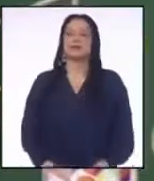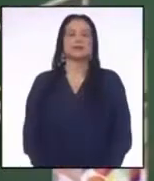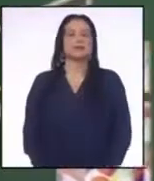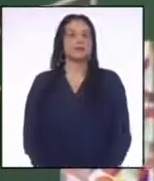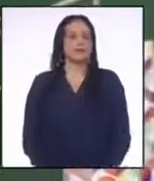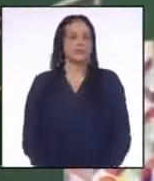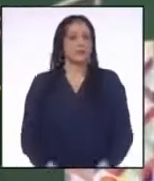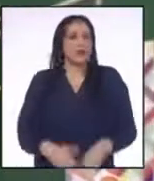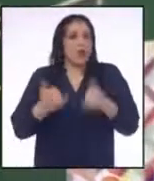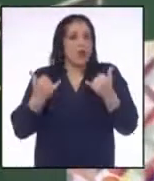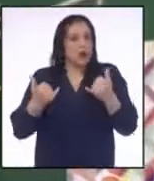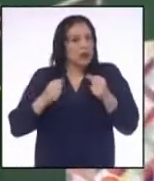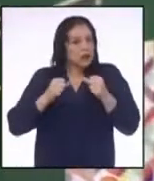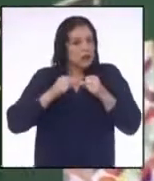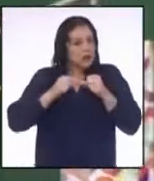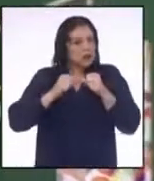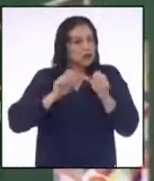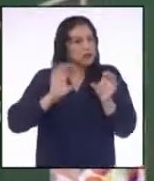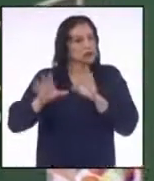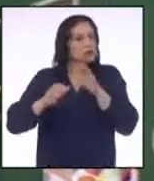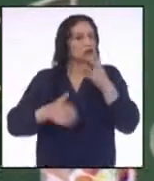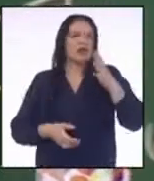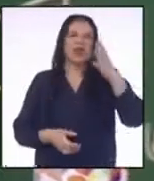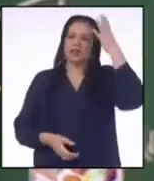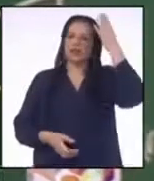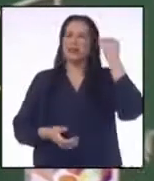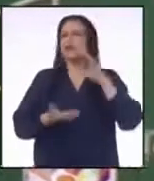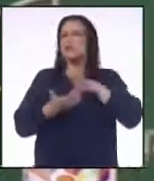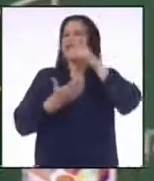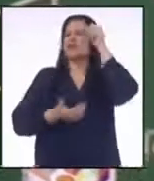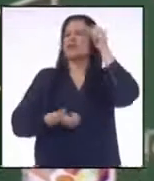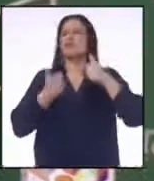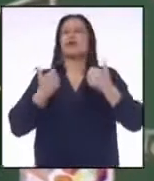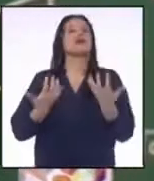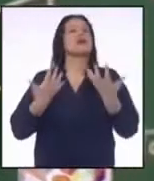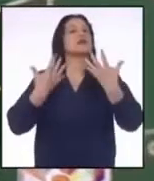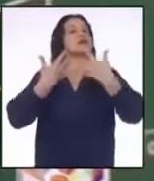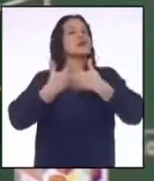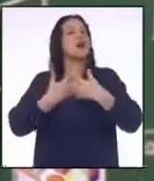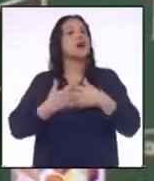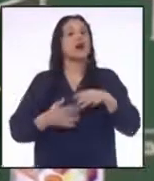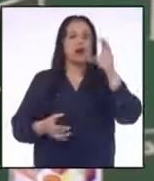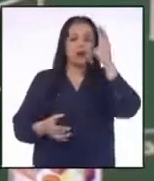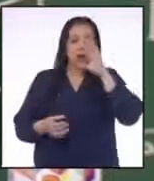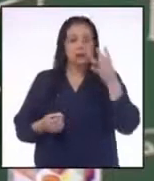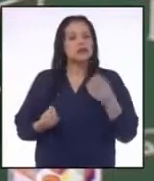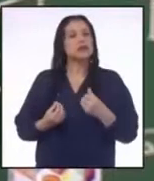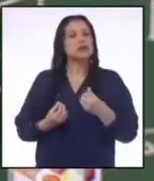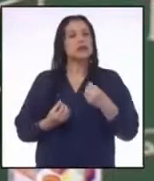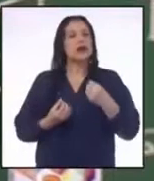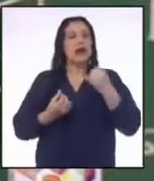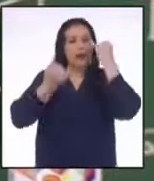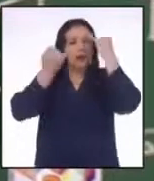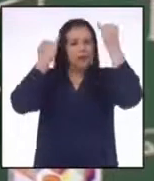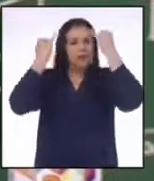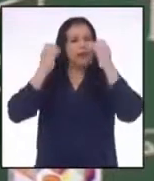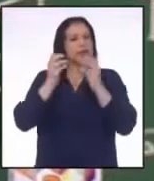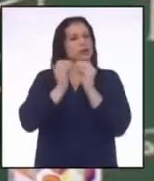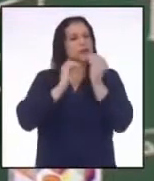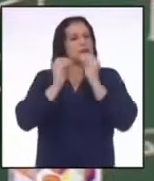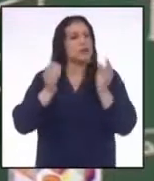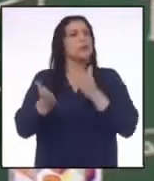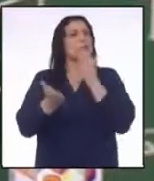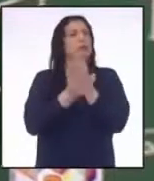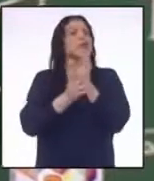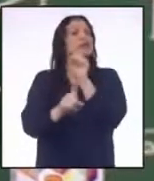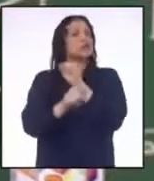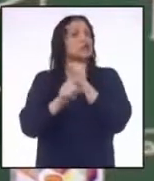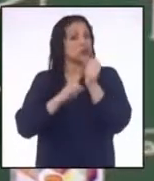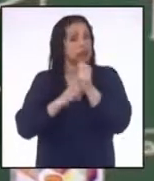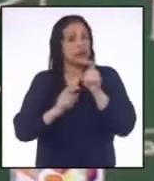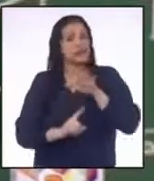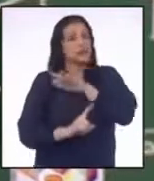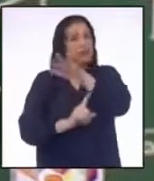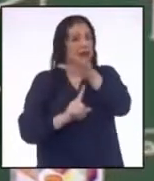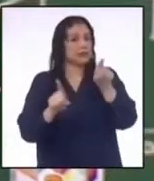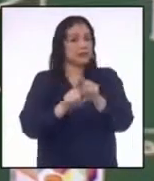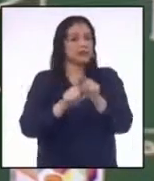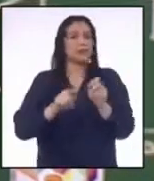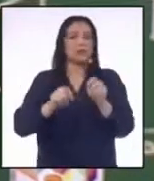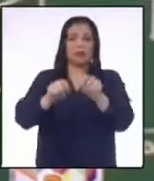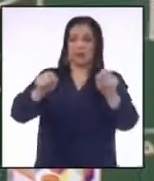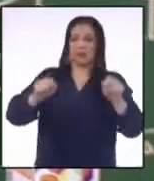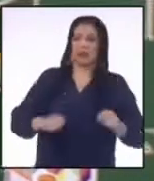Hoy seguiremos desarrollando la experiencia de aprendizaje relacionada con la búsqueda de aportes para la solución de conflictos sociales, ambientales y